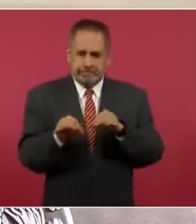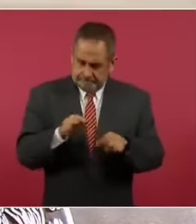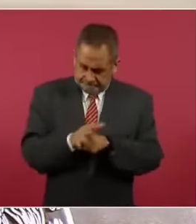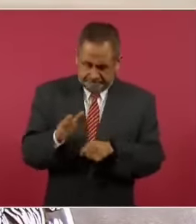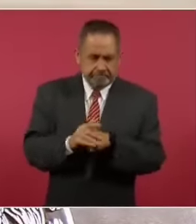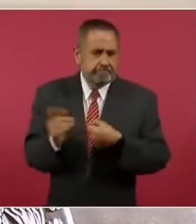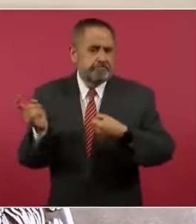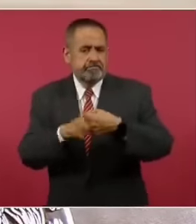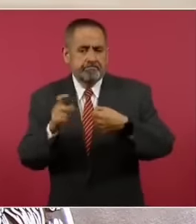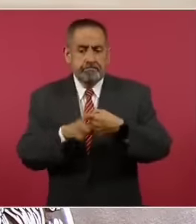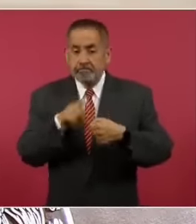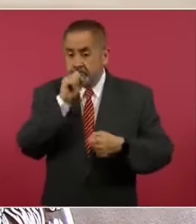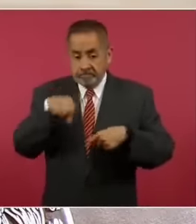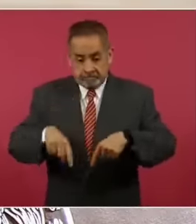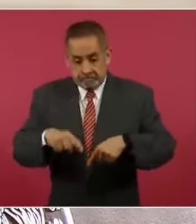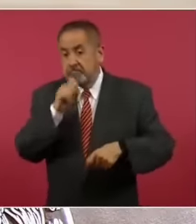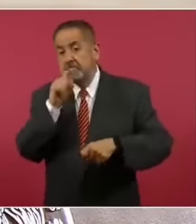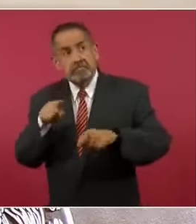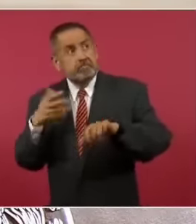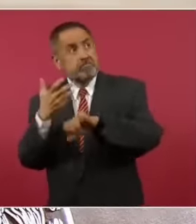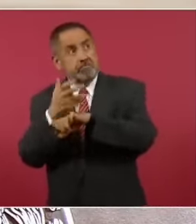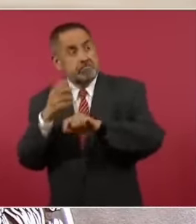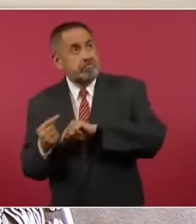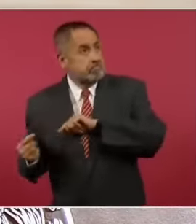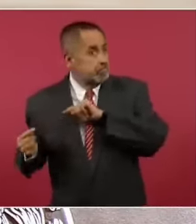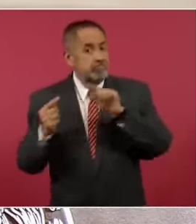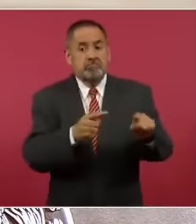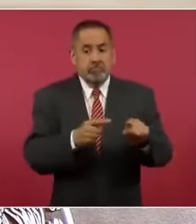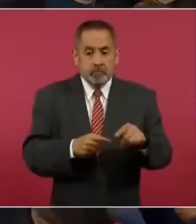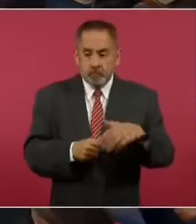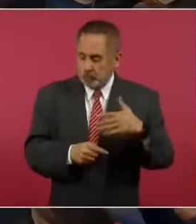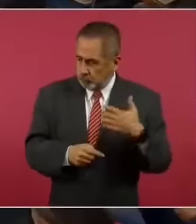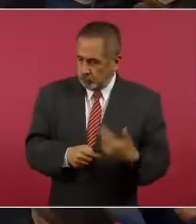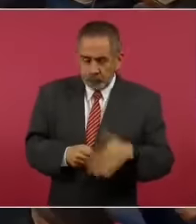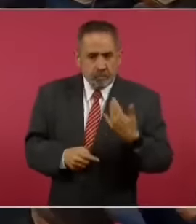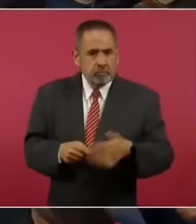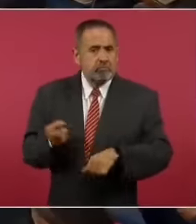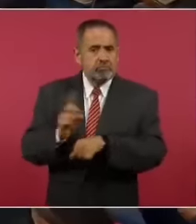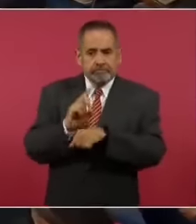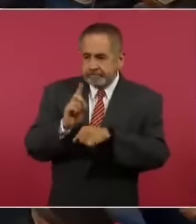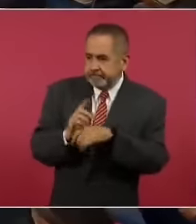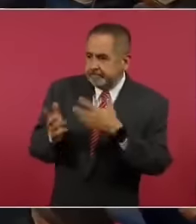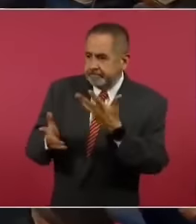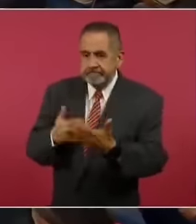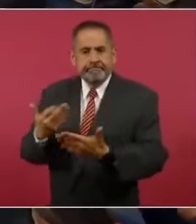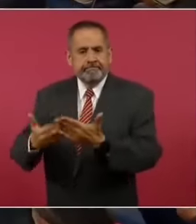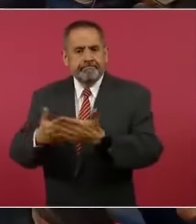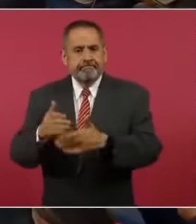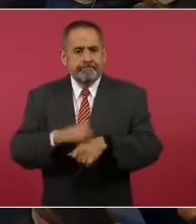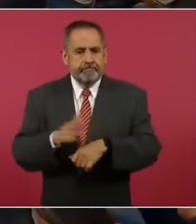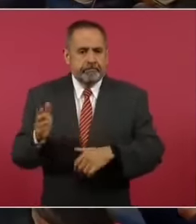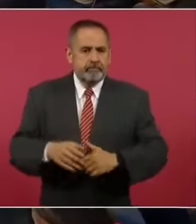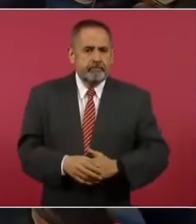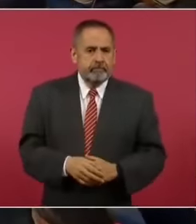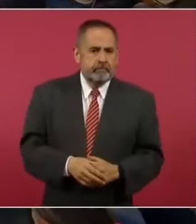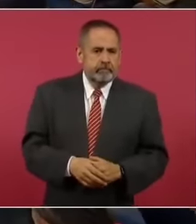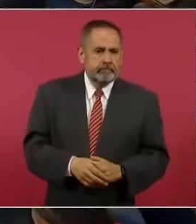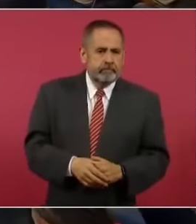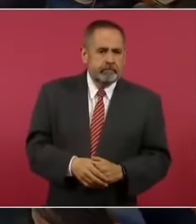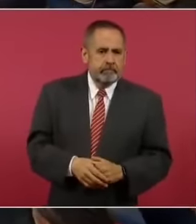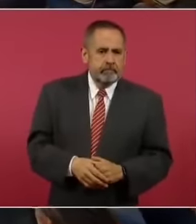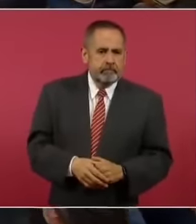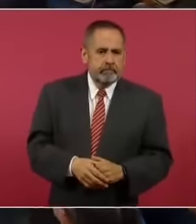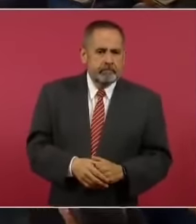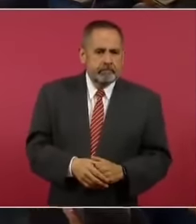en Estados Unidos. Entonces, sí se siente todos los días en el sector. A ver, nada más la